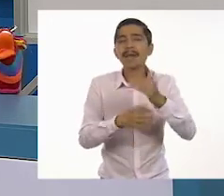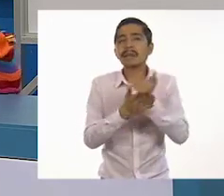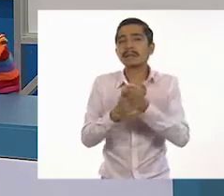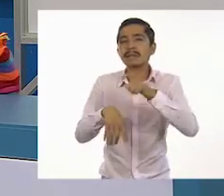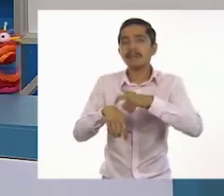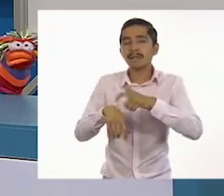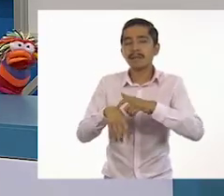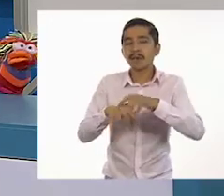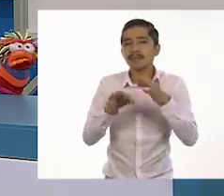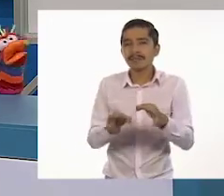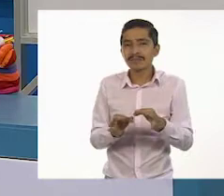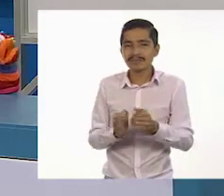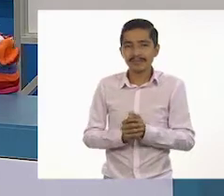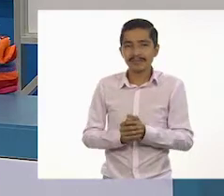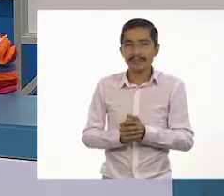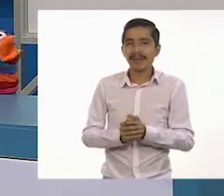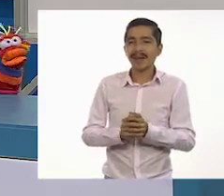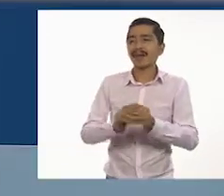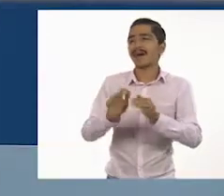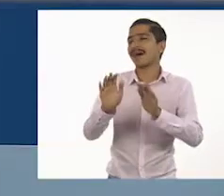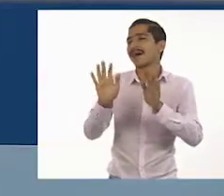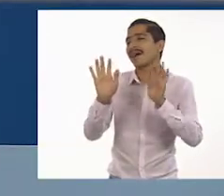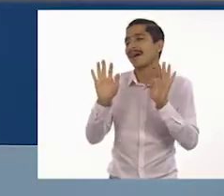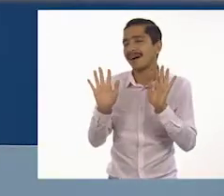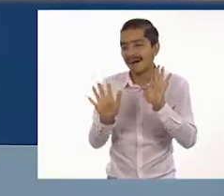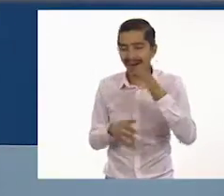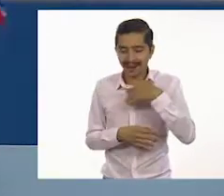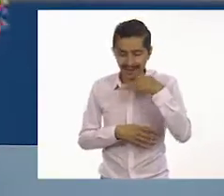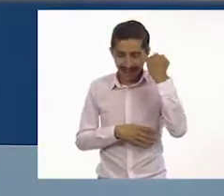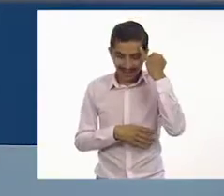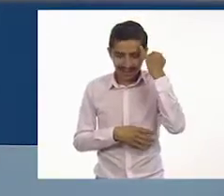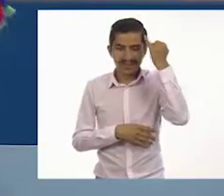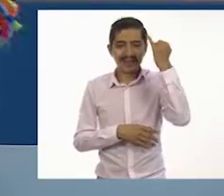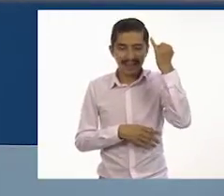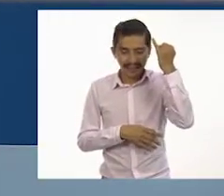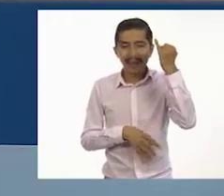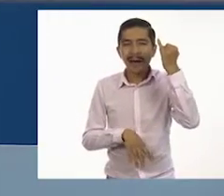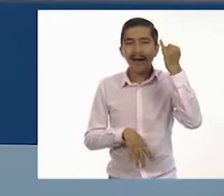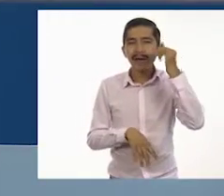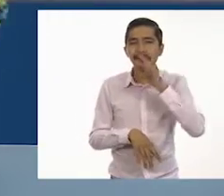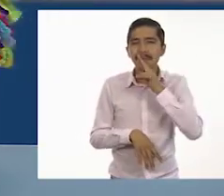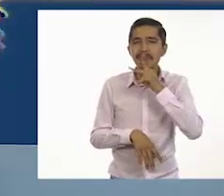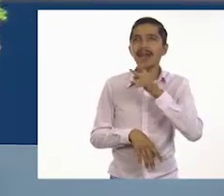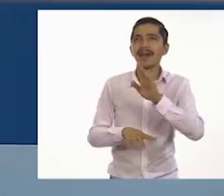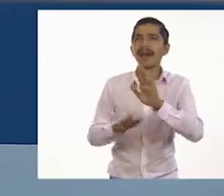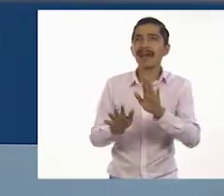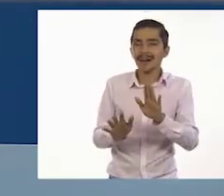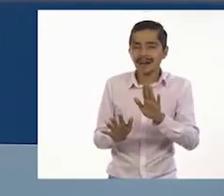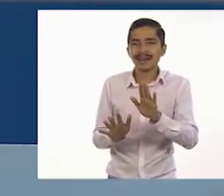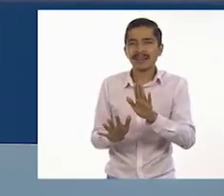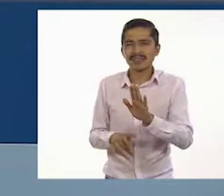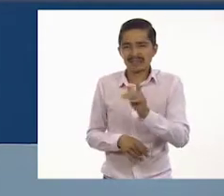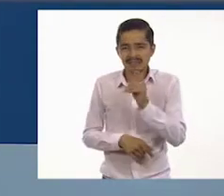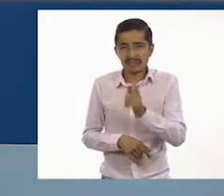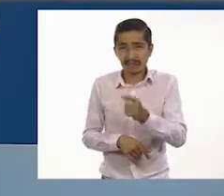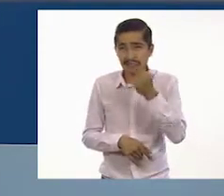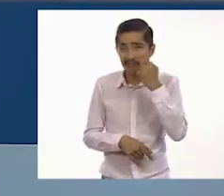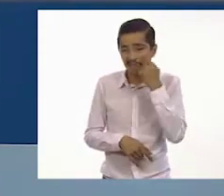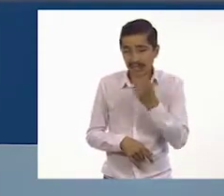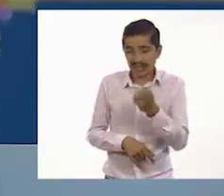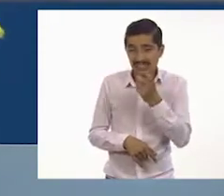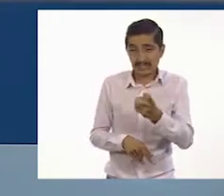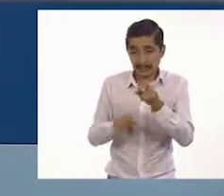Ah, ya voy dándome una idea más precisa. O sea que es un texto